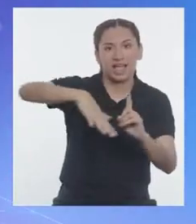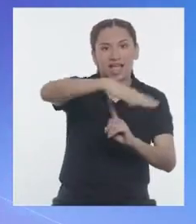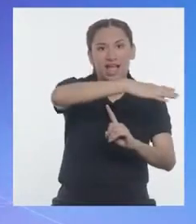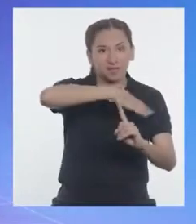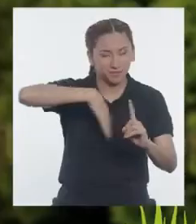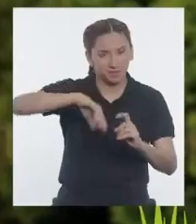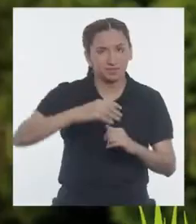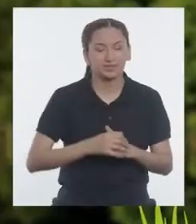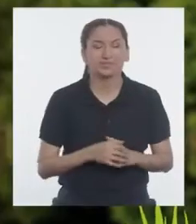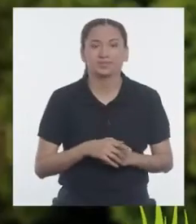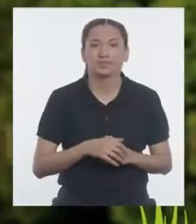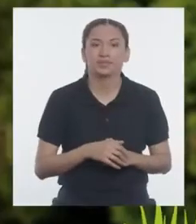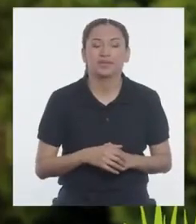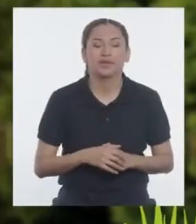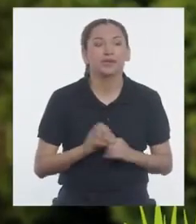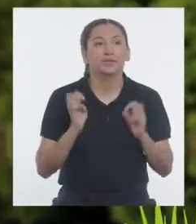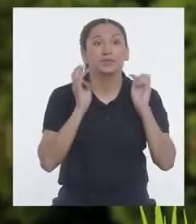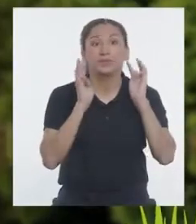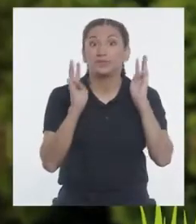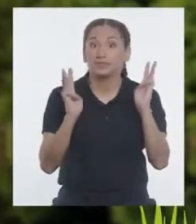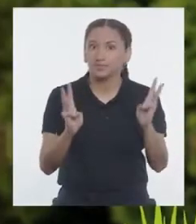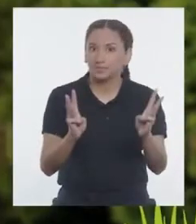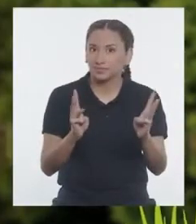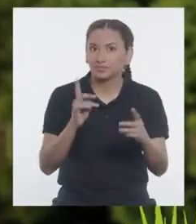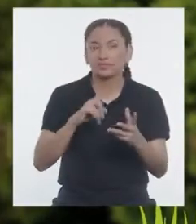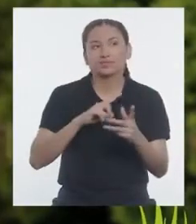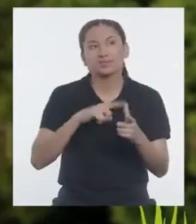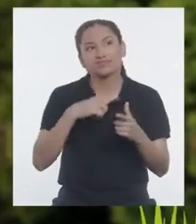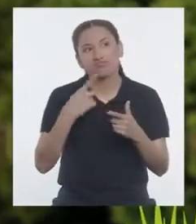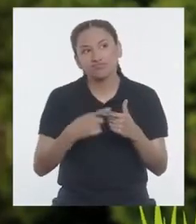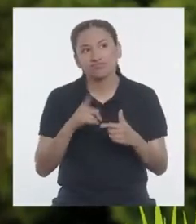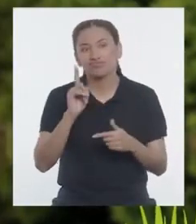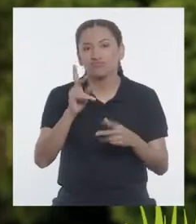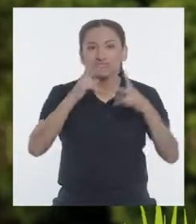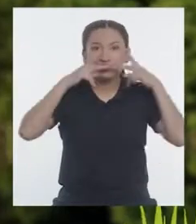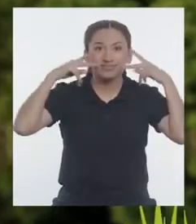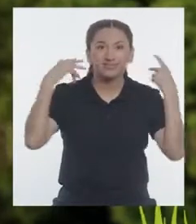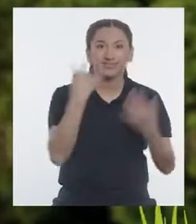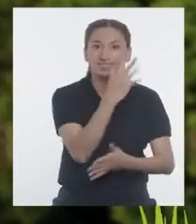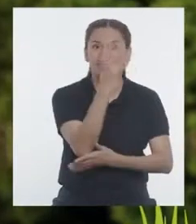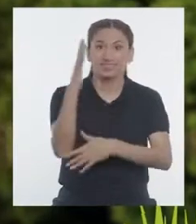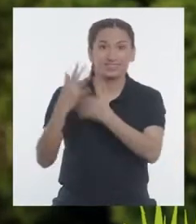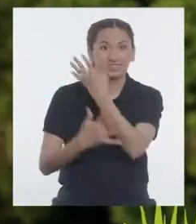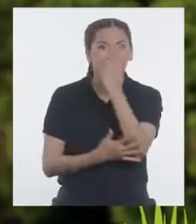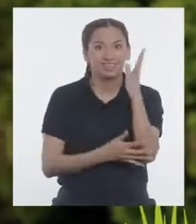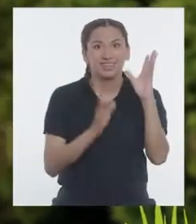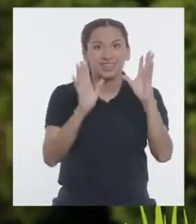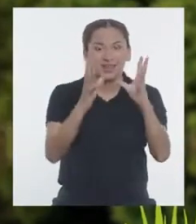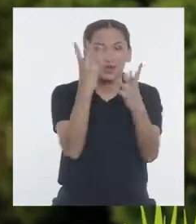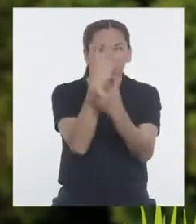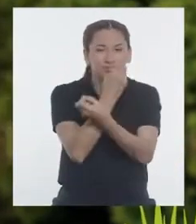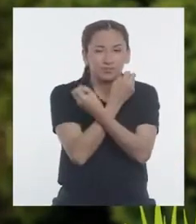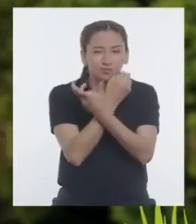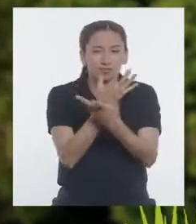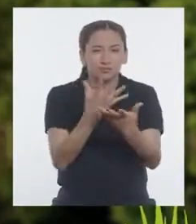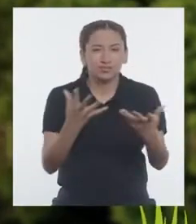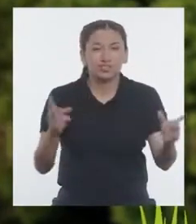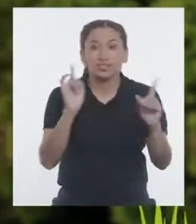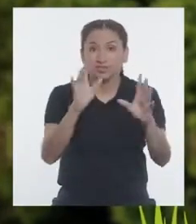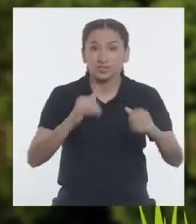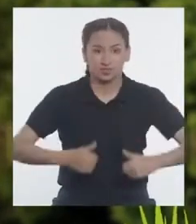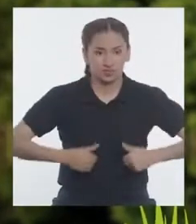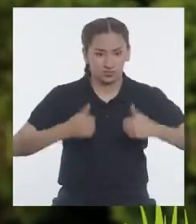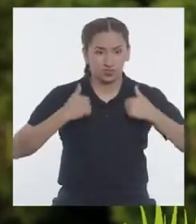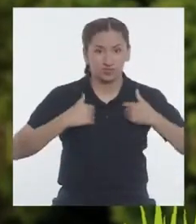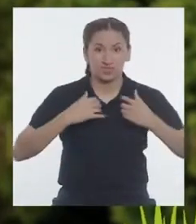que viven. ¡Guau! Entonces los ecosistemas de la selva son hermosos. Y su biodiversidad